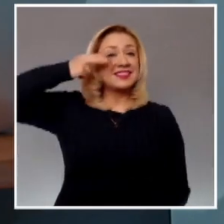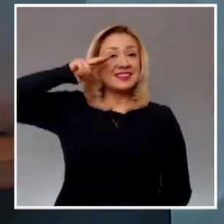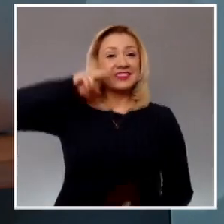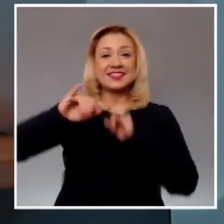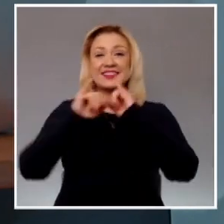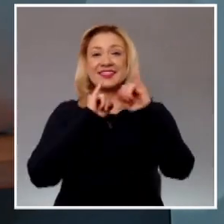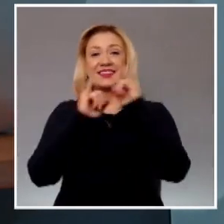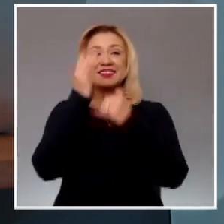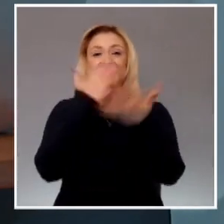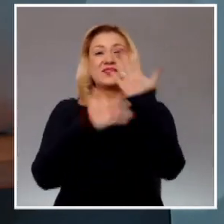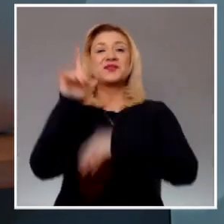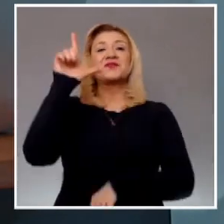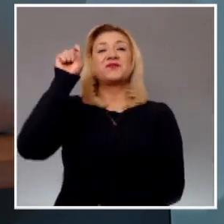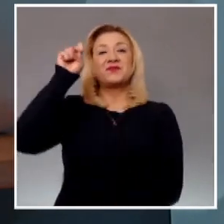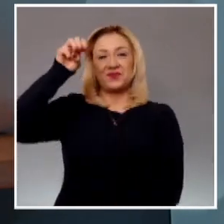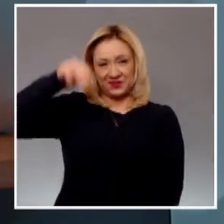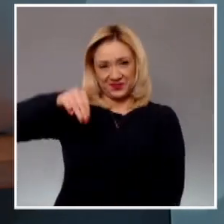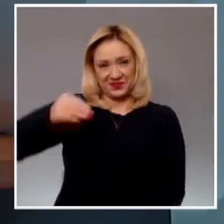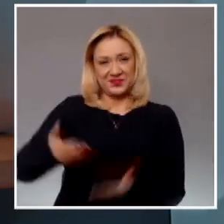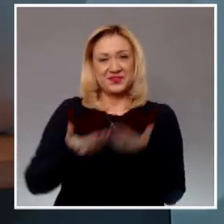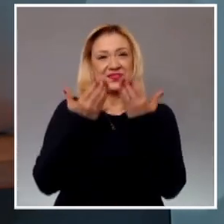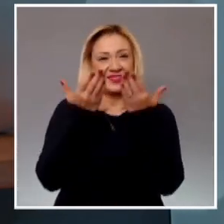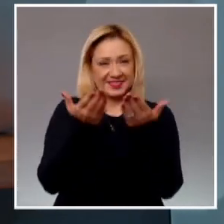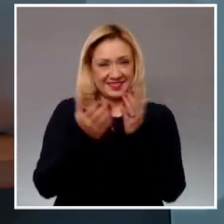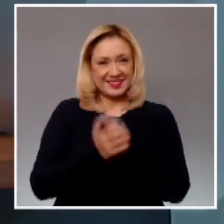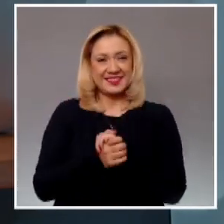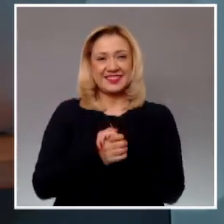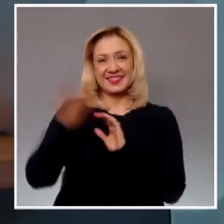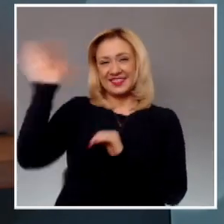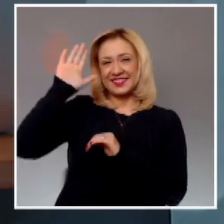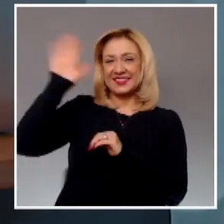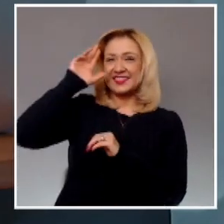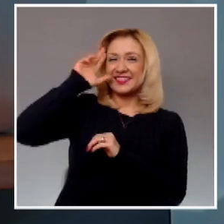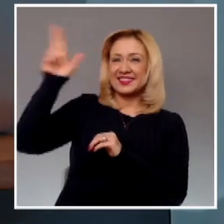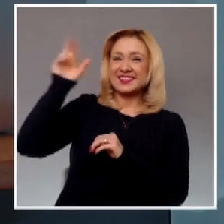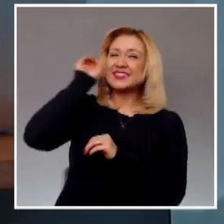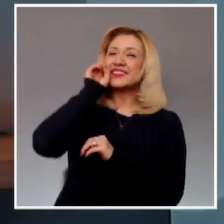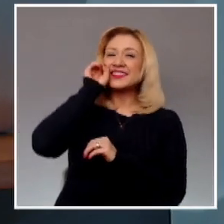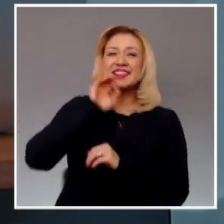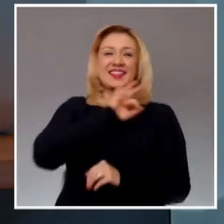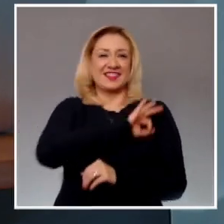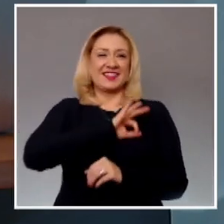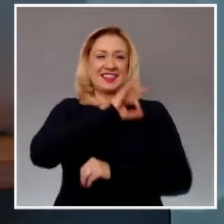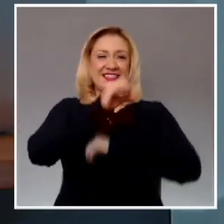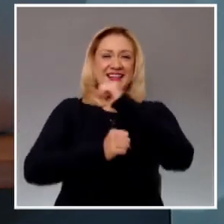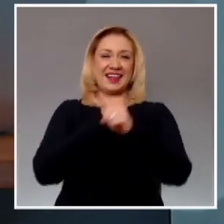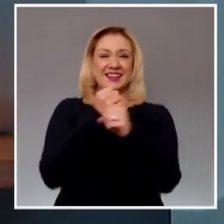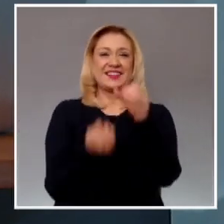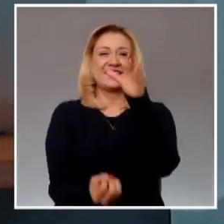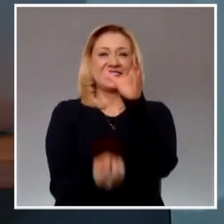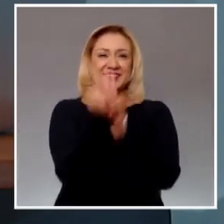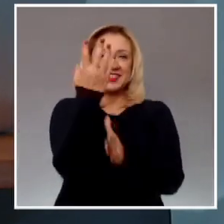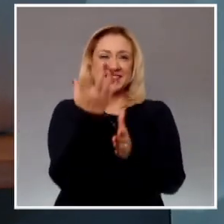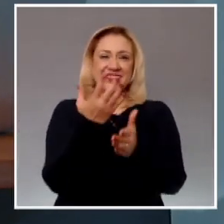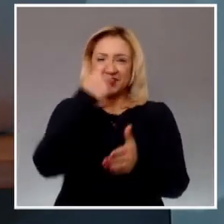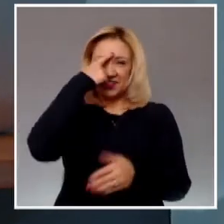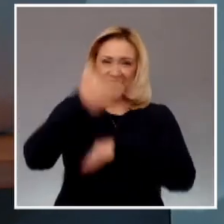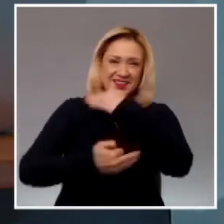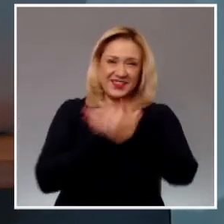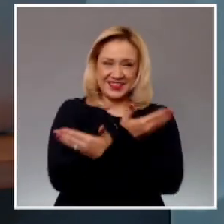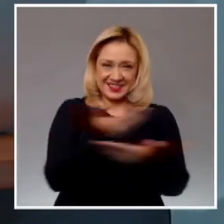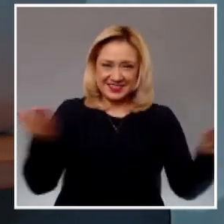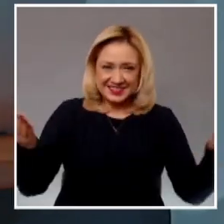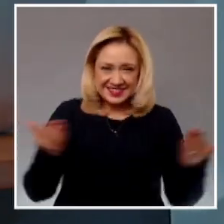de lengua de señas mexicana. Hola, Nidia. Feliz año, por supuesto, para ti también. Y comenzamos con muchísima